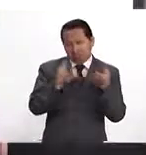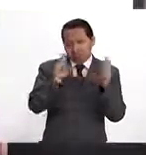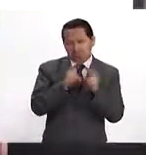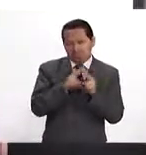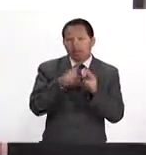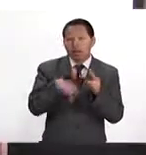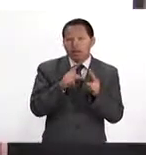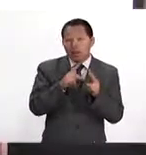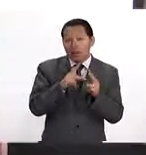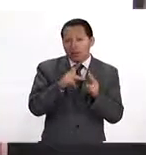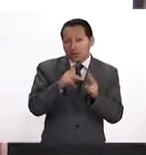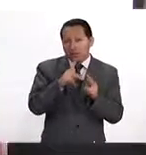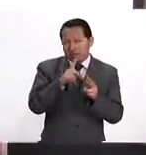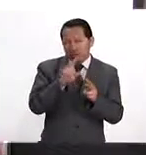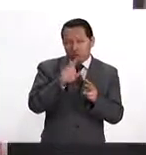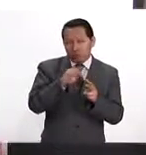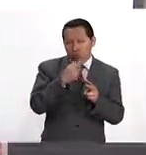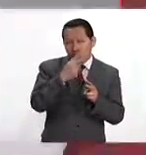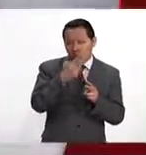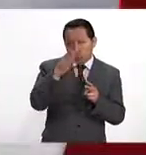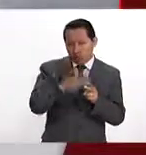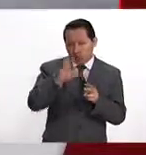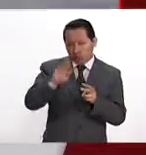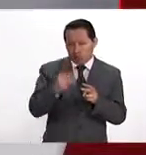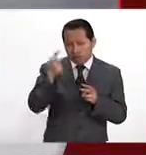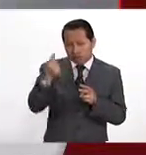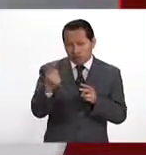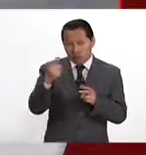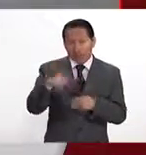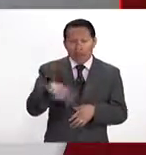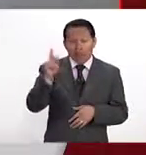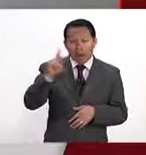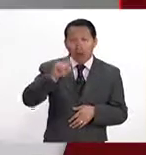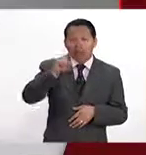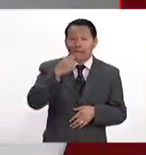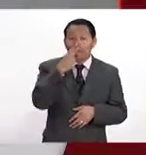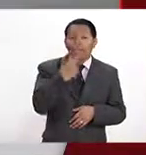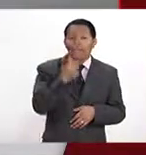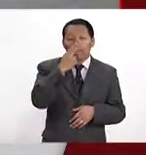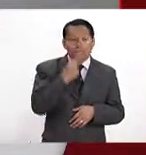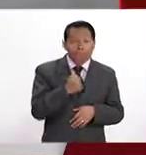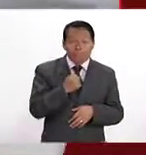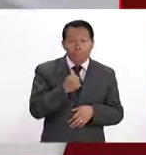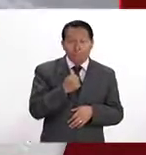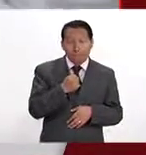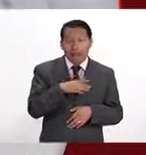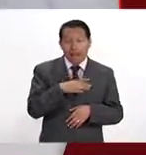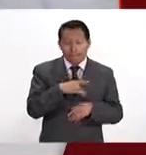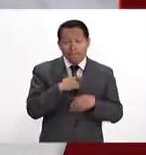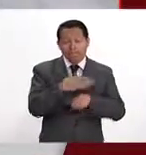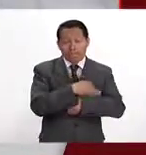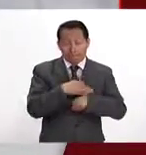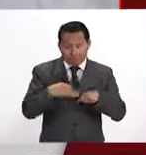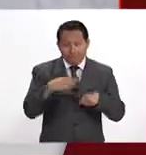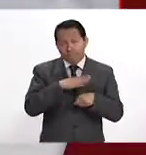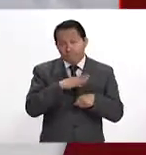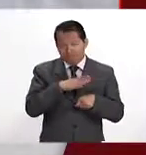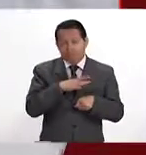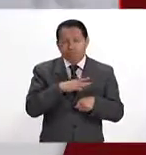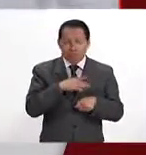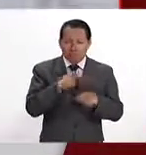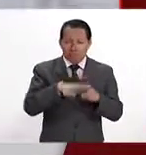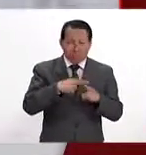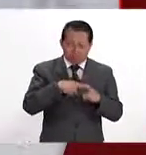este mismo paciente de 142.91, pero ya es diabético, tiene historia familiar de cardiopatía isquémica,